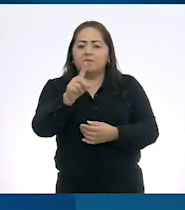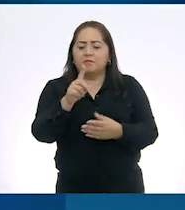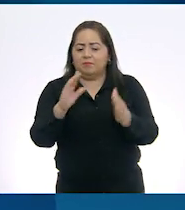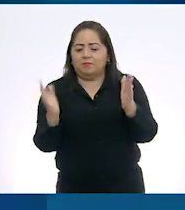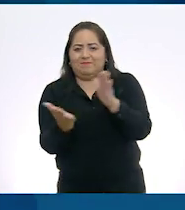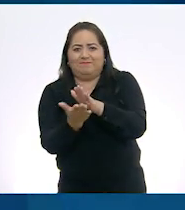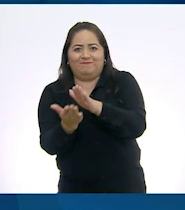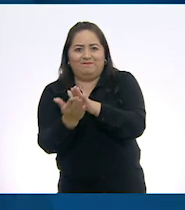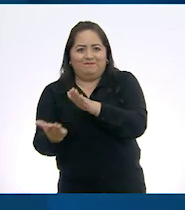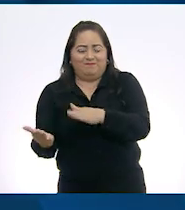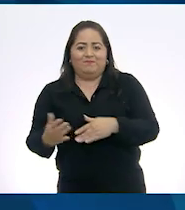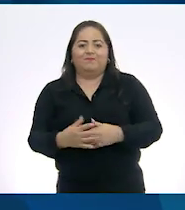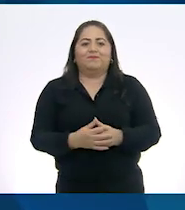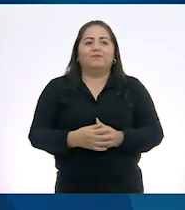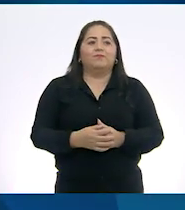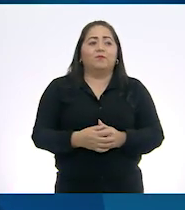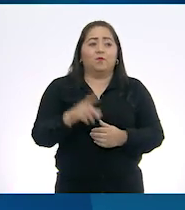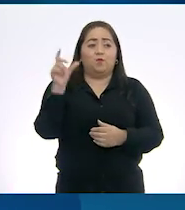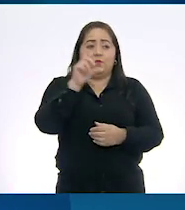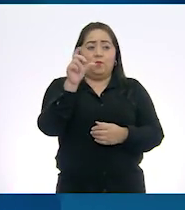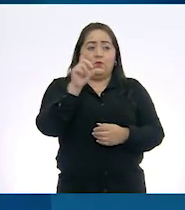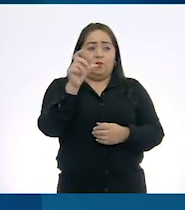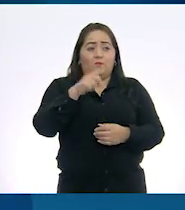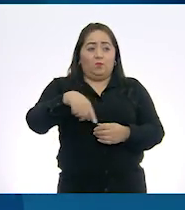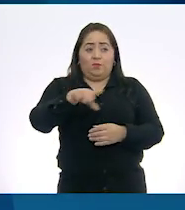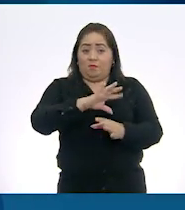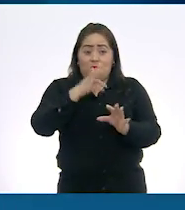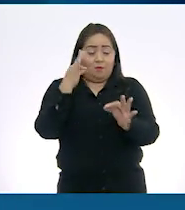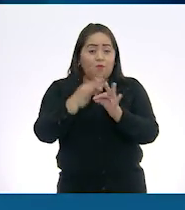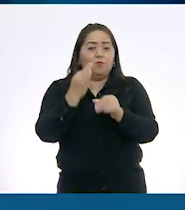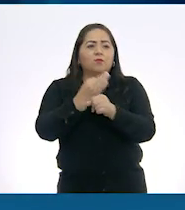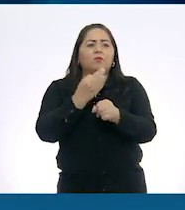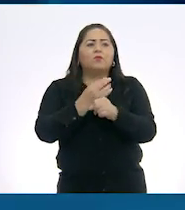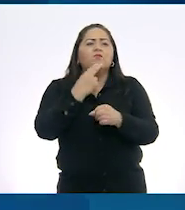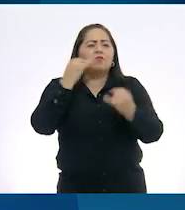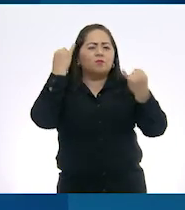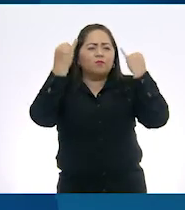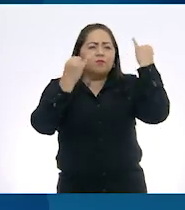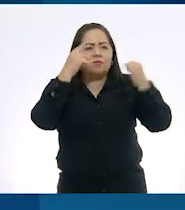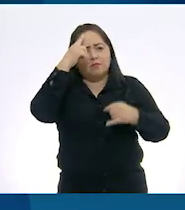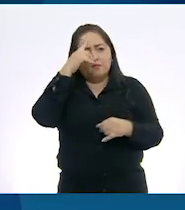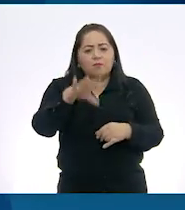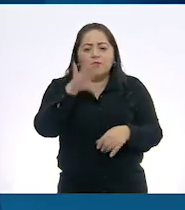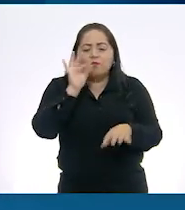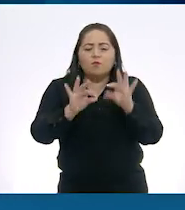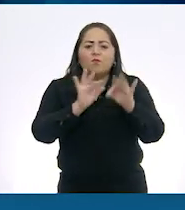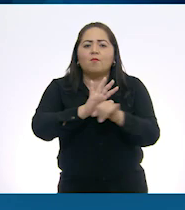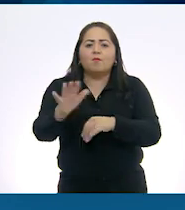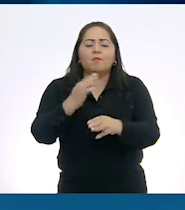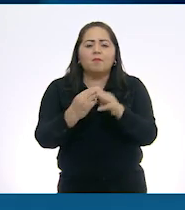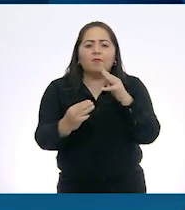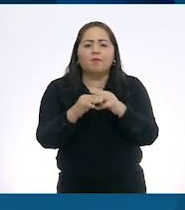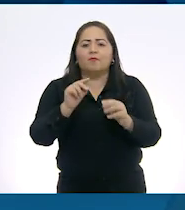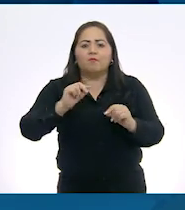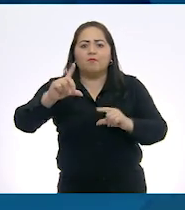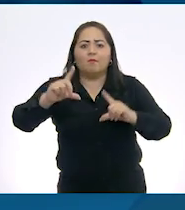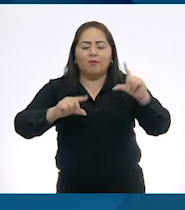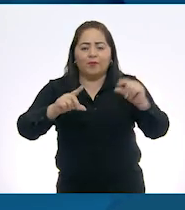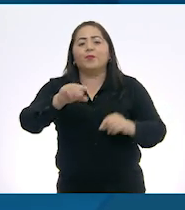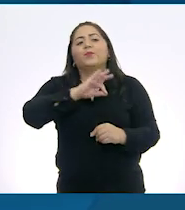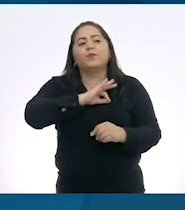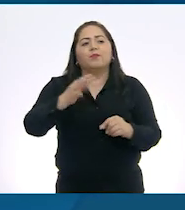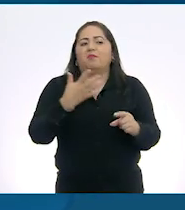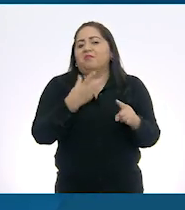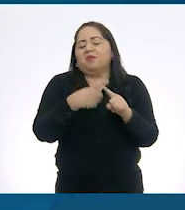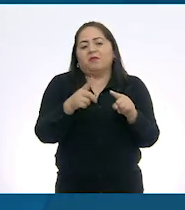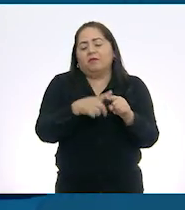en cada una. Una vez que el texto esté listo, usaremos nuestra creatividad para seleccionar los materiales y el tamaño, lo cual podrá